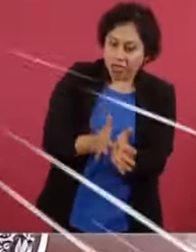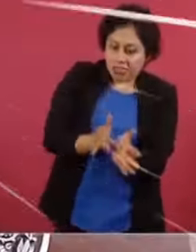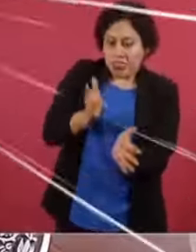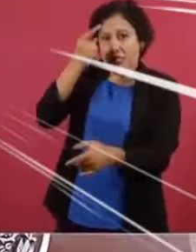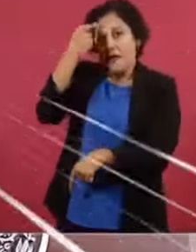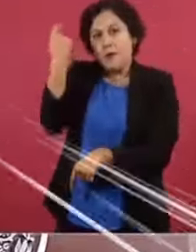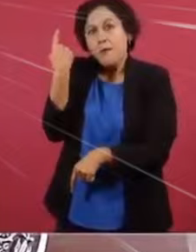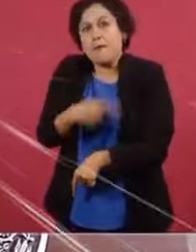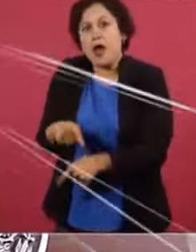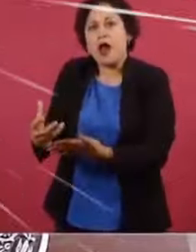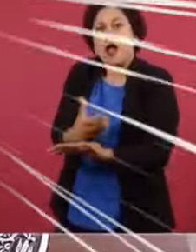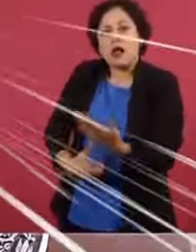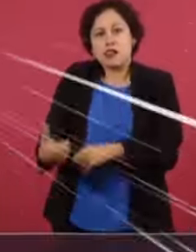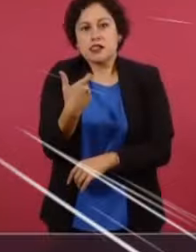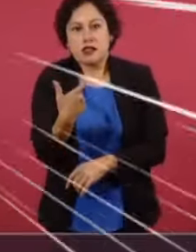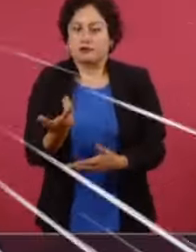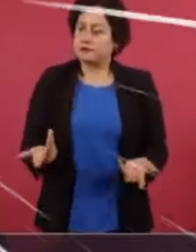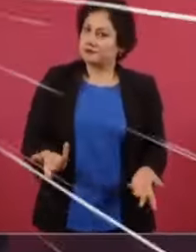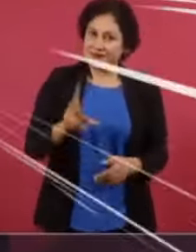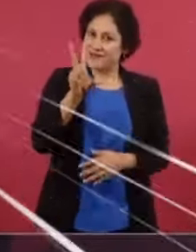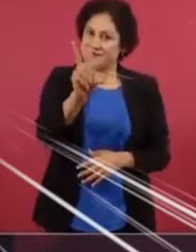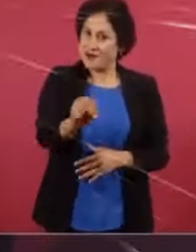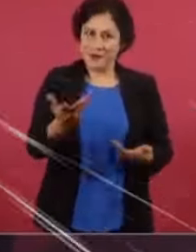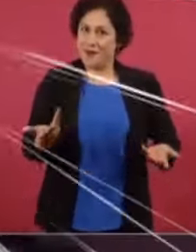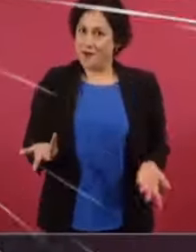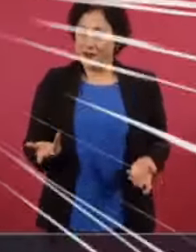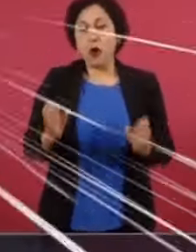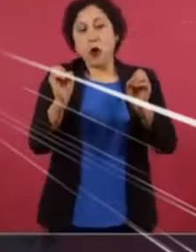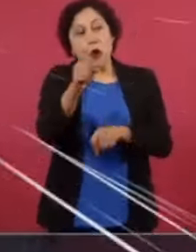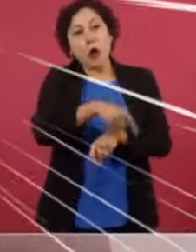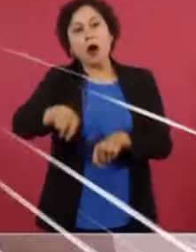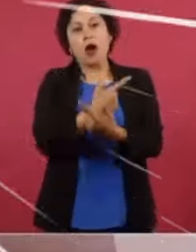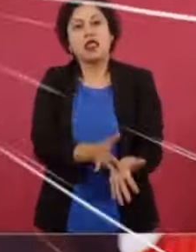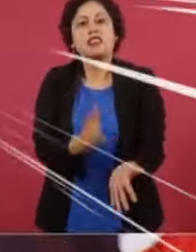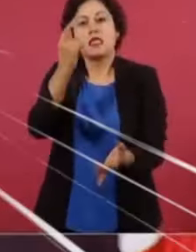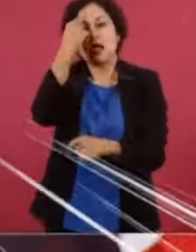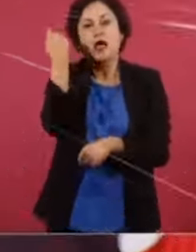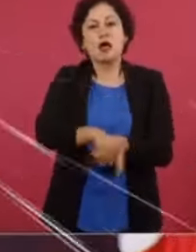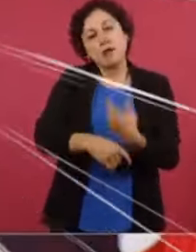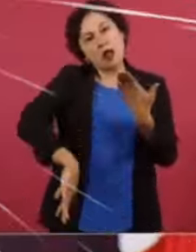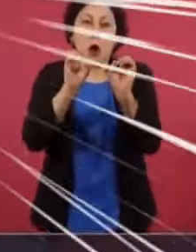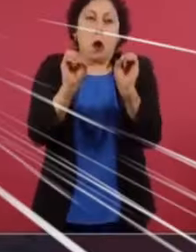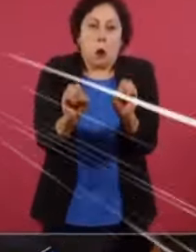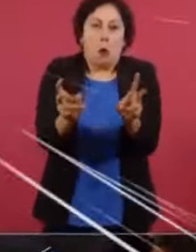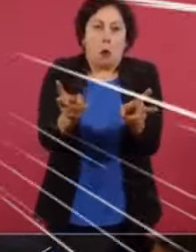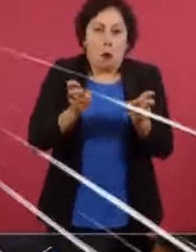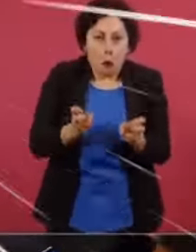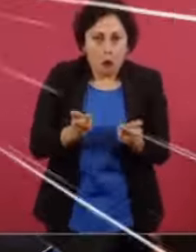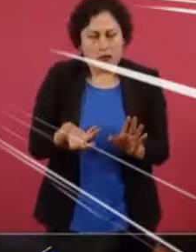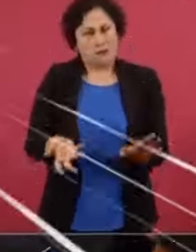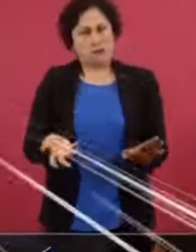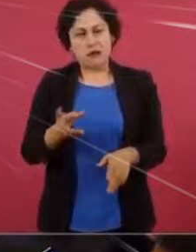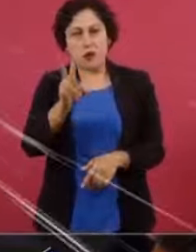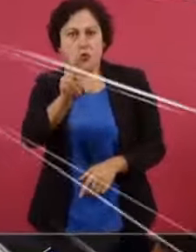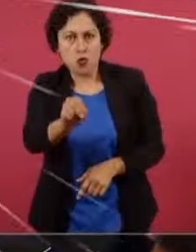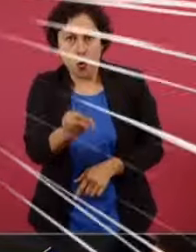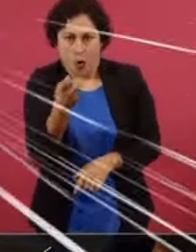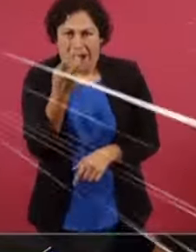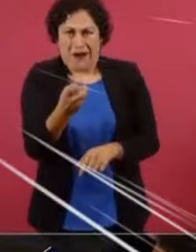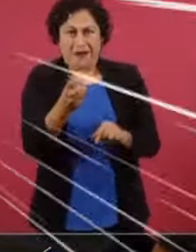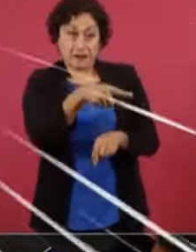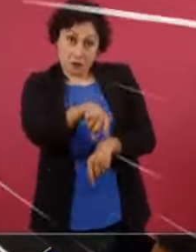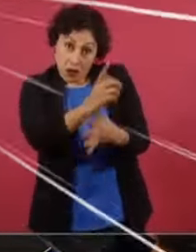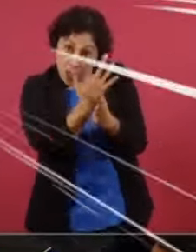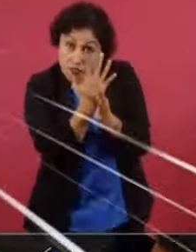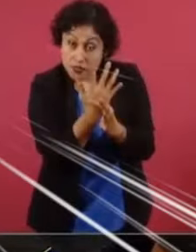Estamos en contra de que la libertad de expresión se utilice para calumniar, para chantajear, para robar. ¿Qué tiene que ver esa libertad de expresión,